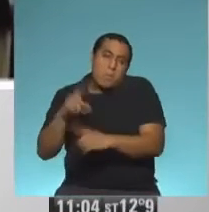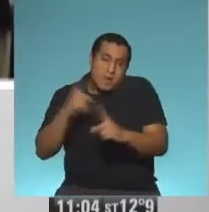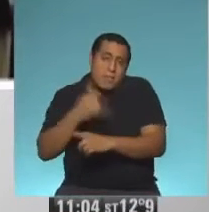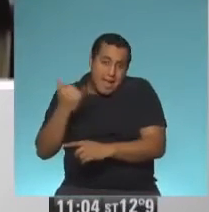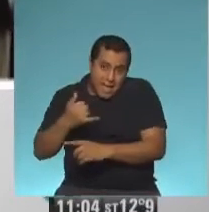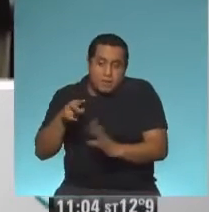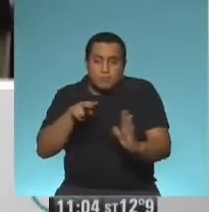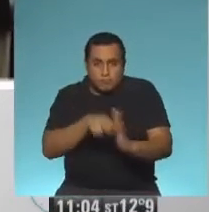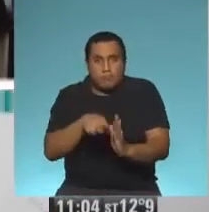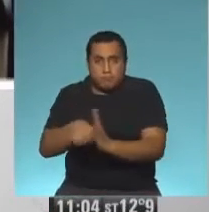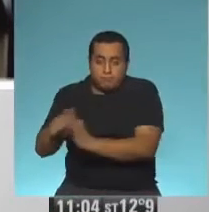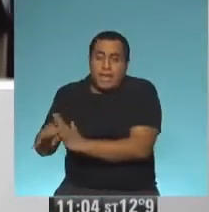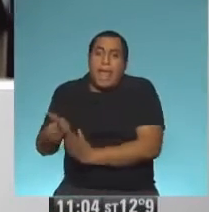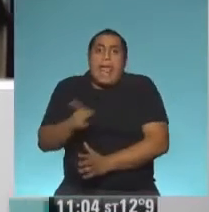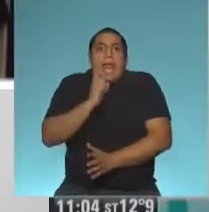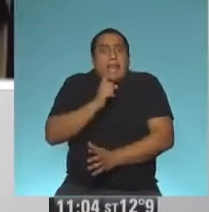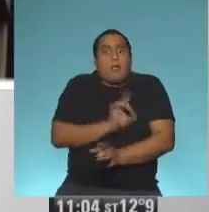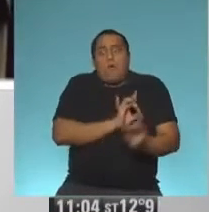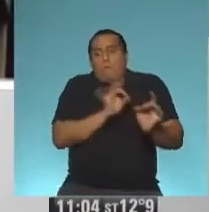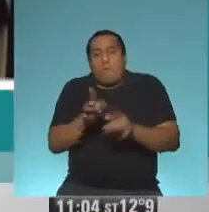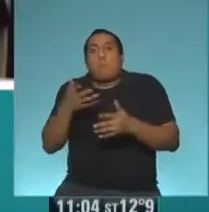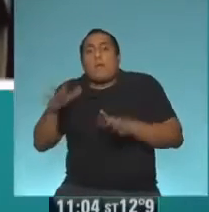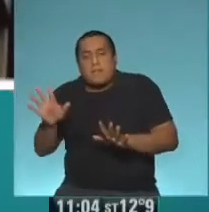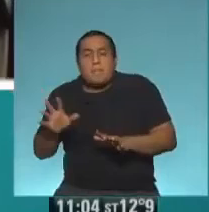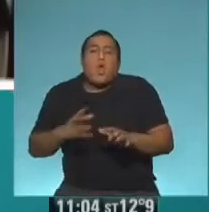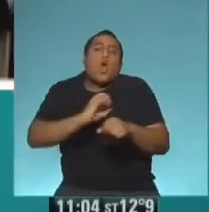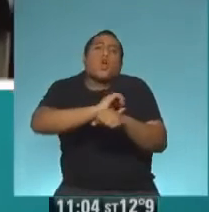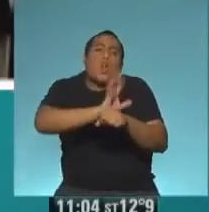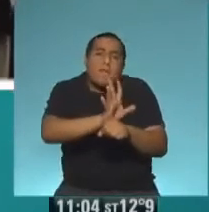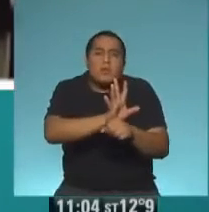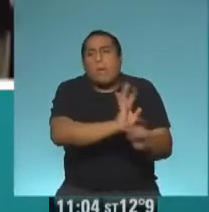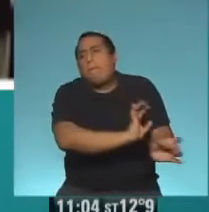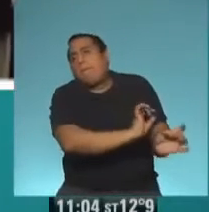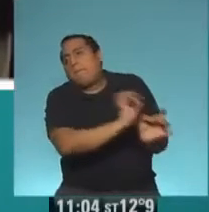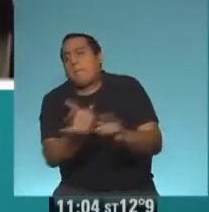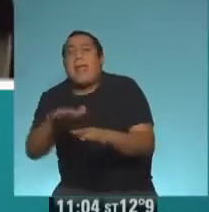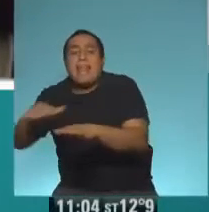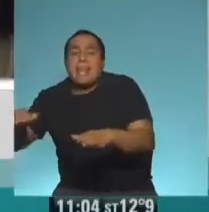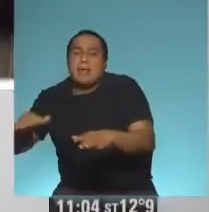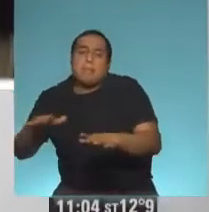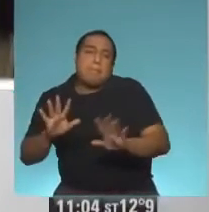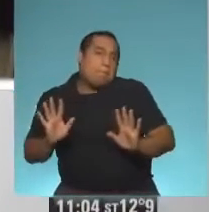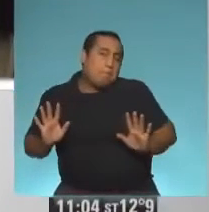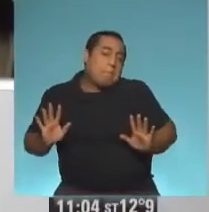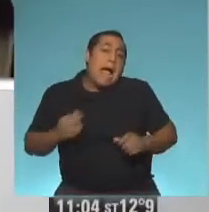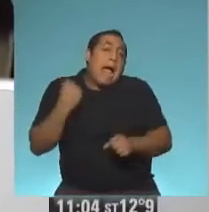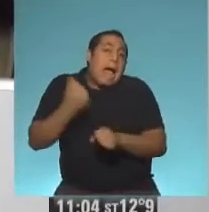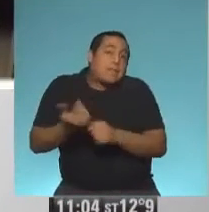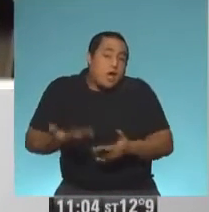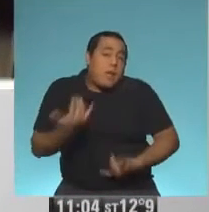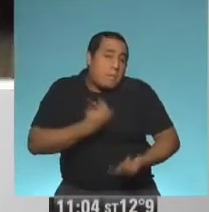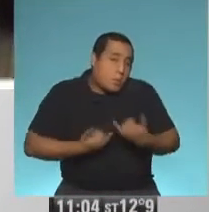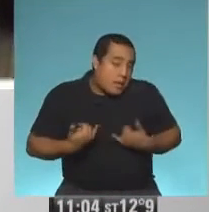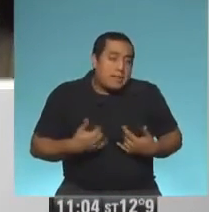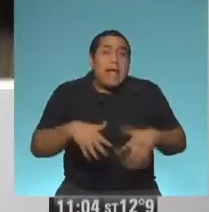obviamente que están en riesgo muy alto, porque si bien el coronavirus no afecta, por lo menos es lo que nos ha mostrado en el mundo, no